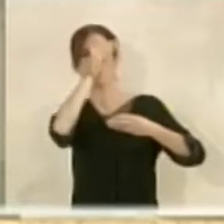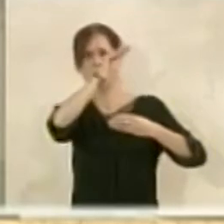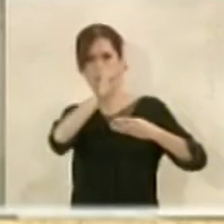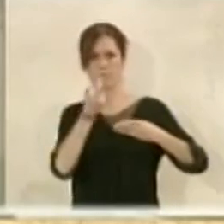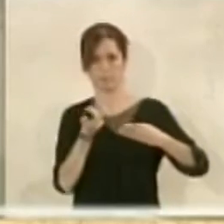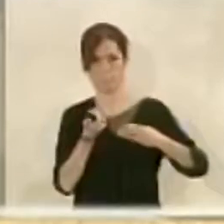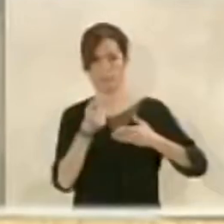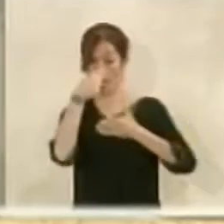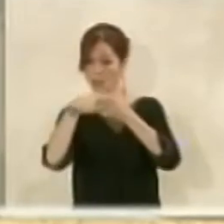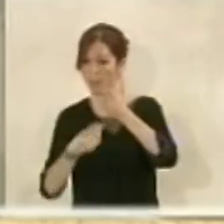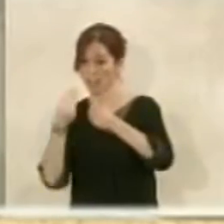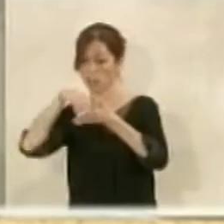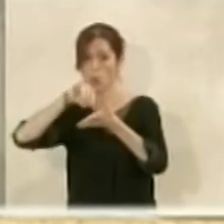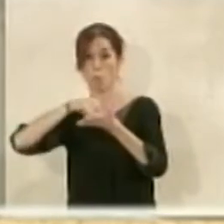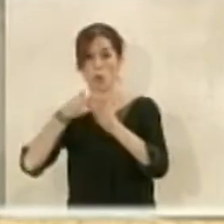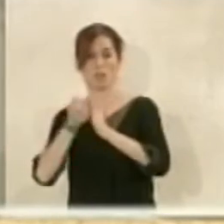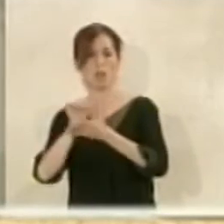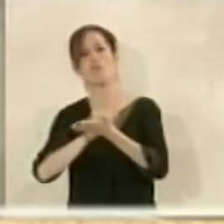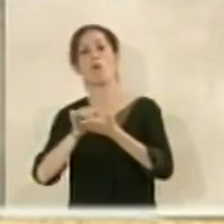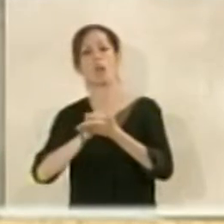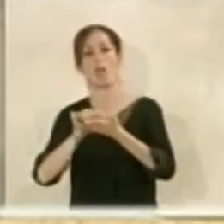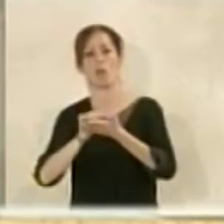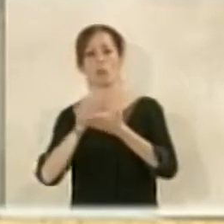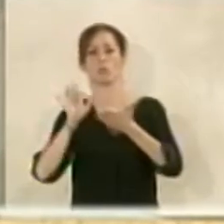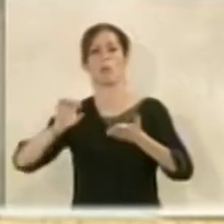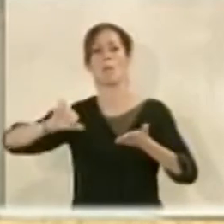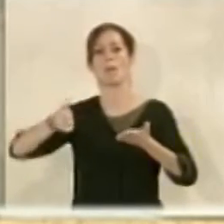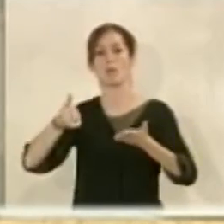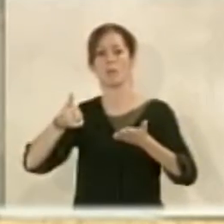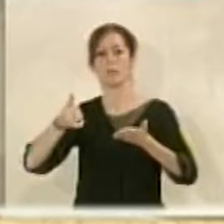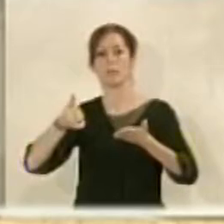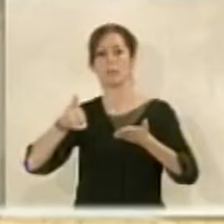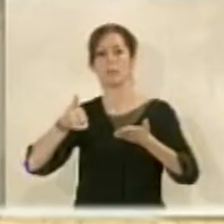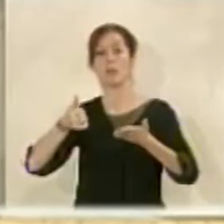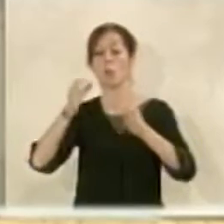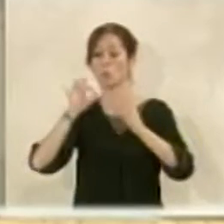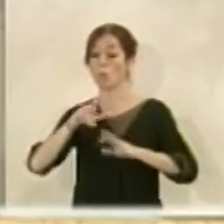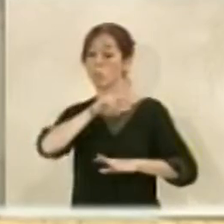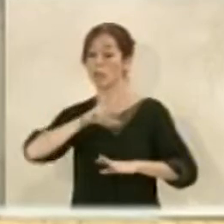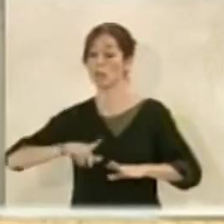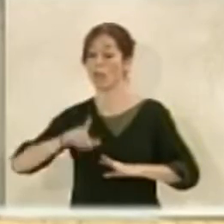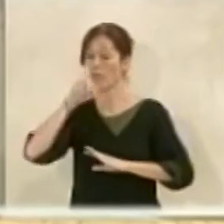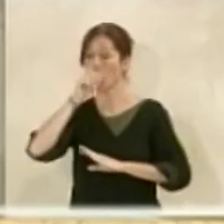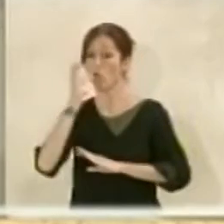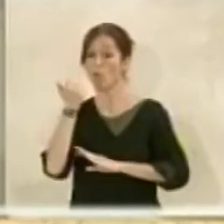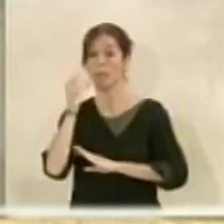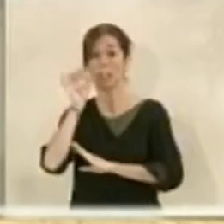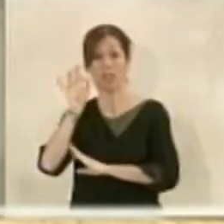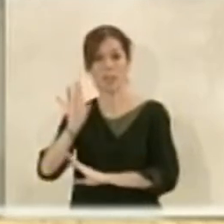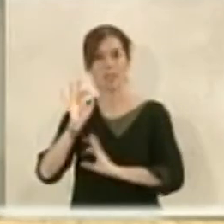contemplada en el proyecto en el borrador en la aprobación provisional del PEGOU del año 2015